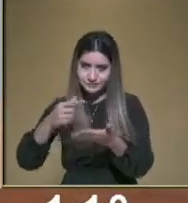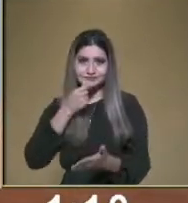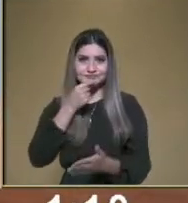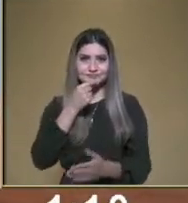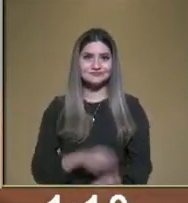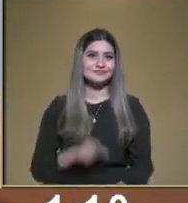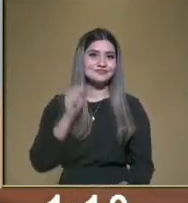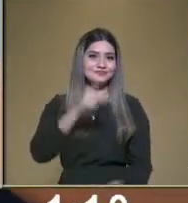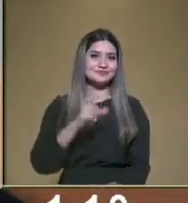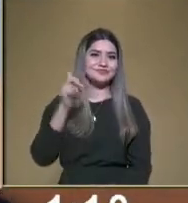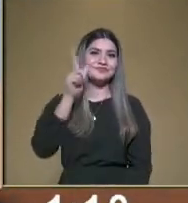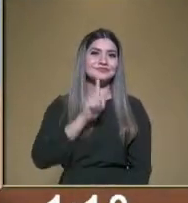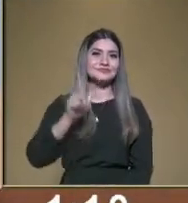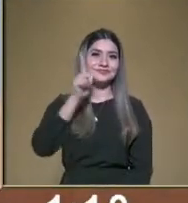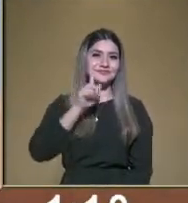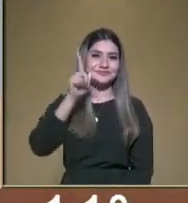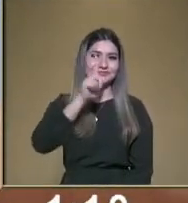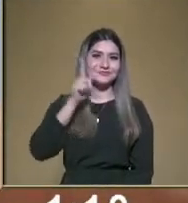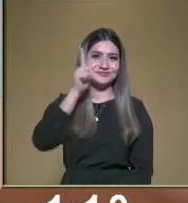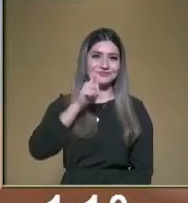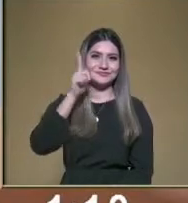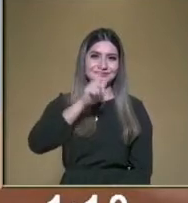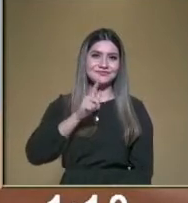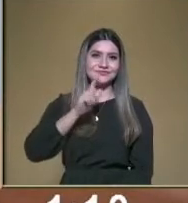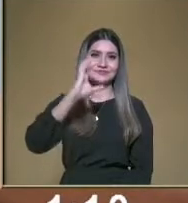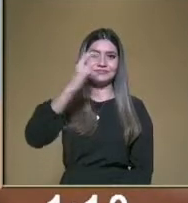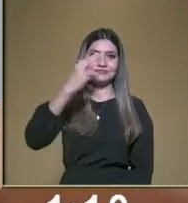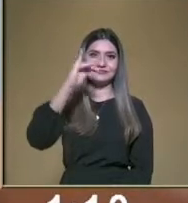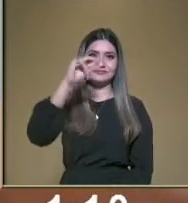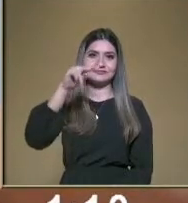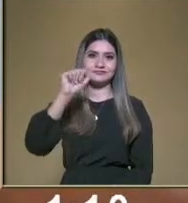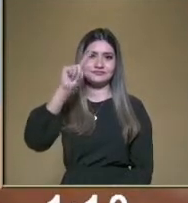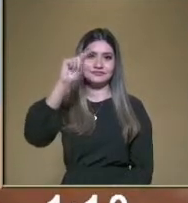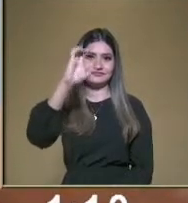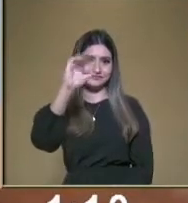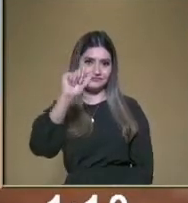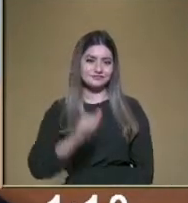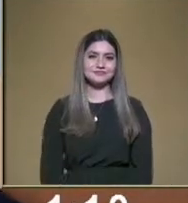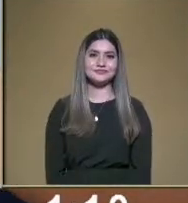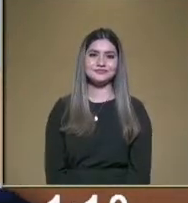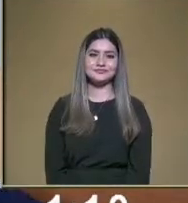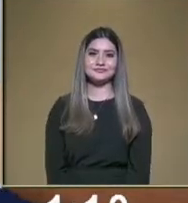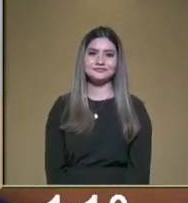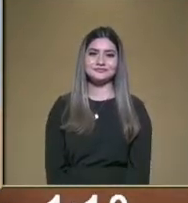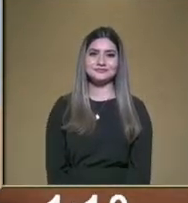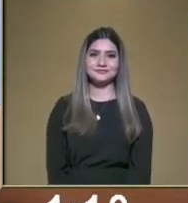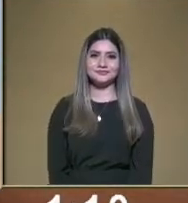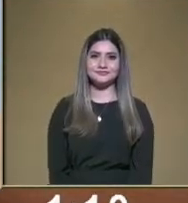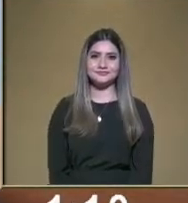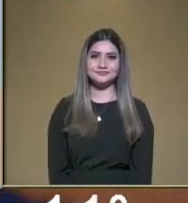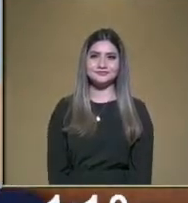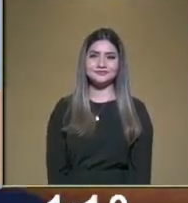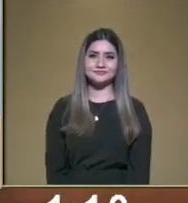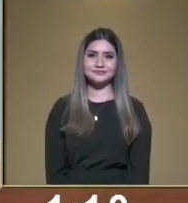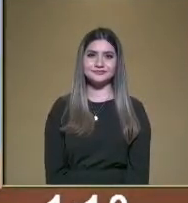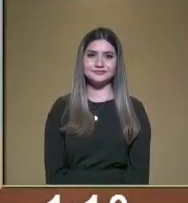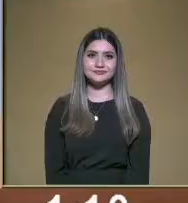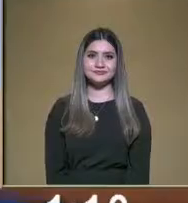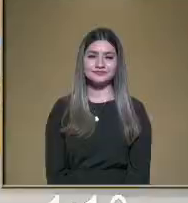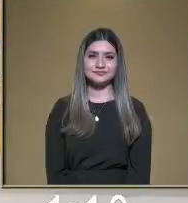chinanteca. ¿Verdad? Se puede conocer palabras en chinanteca. Entonces, podemos jugar eso.